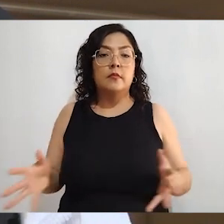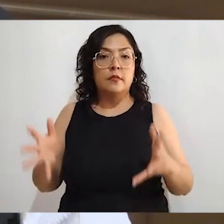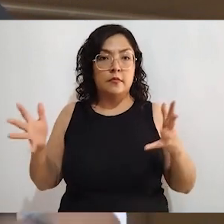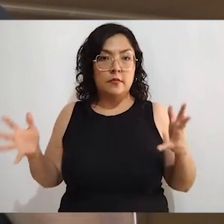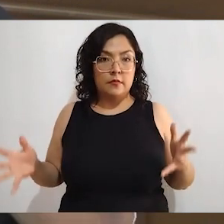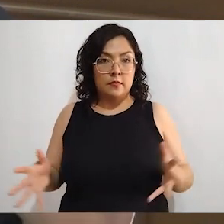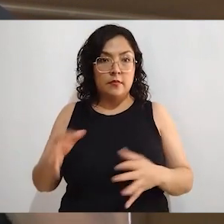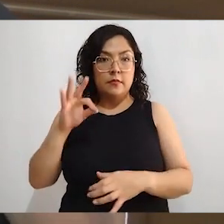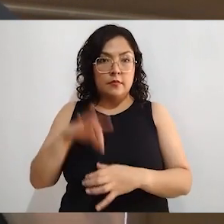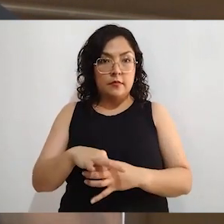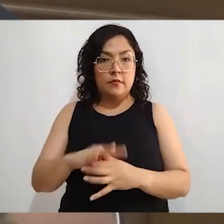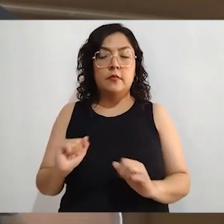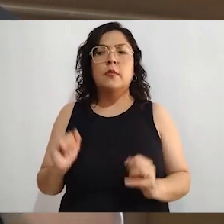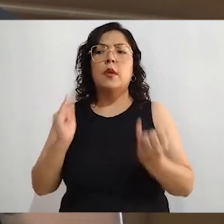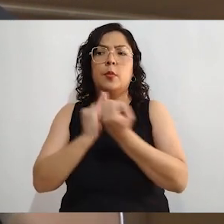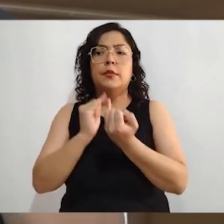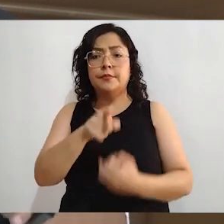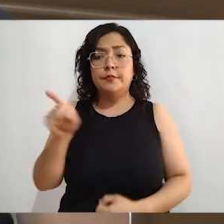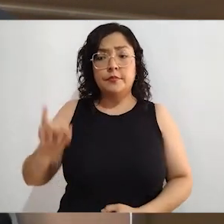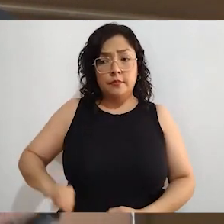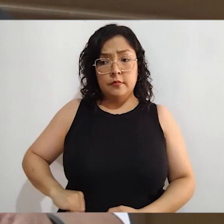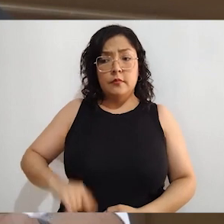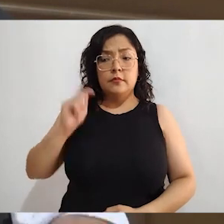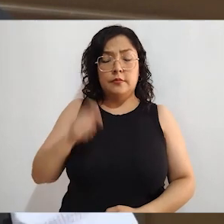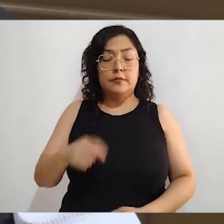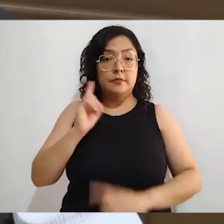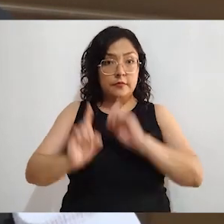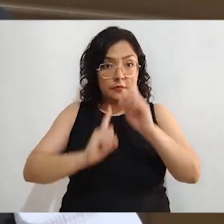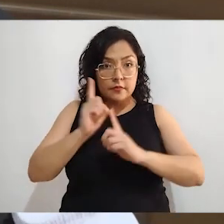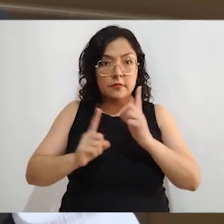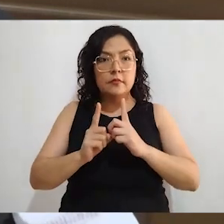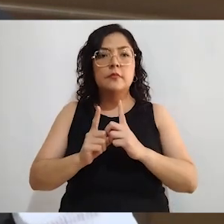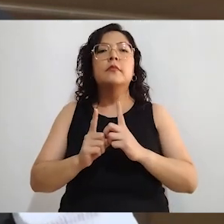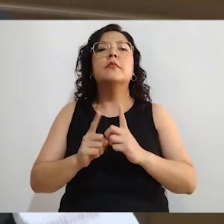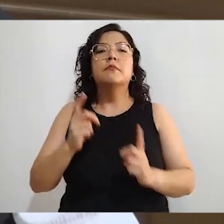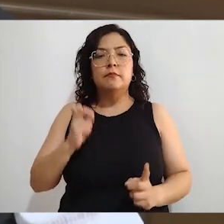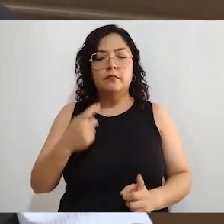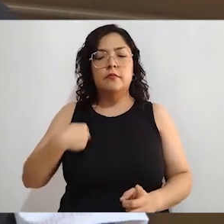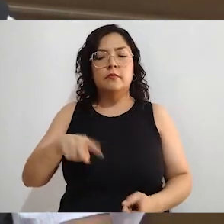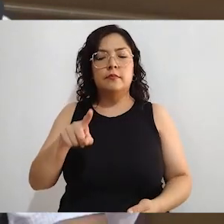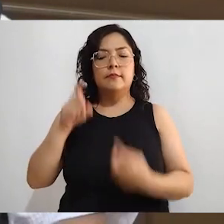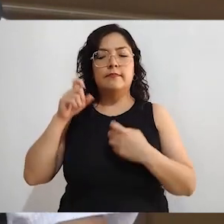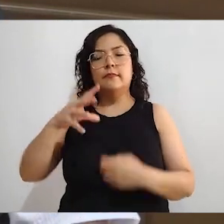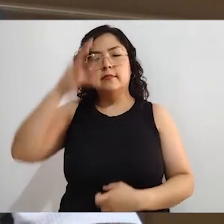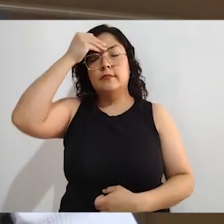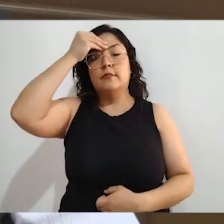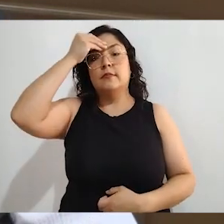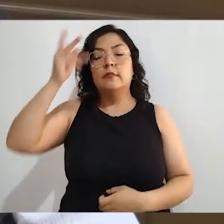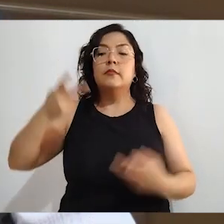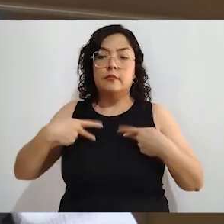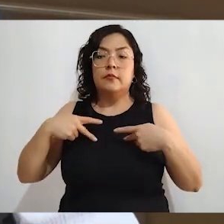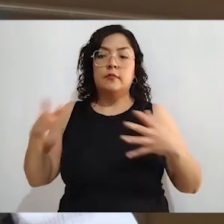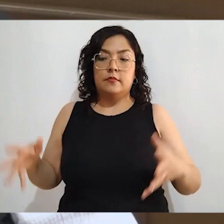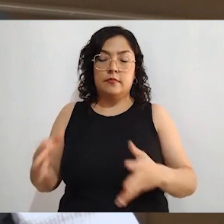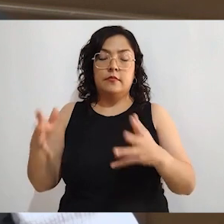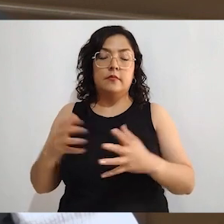que sean el conducto para sensibilizar la participación ciudadana de estos otros grupos que también